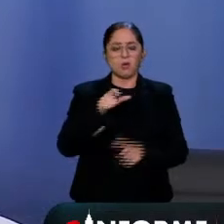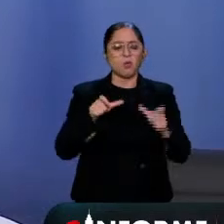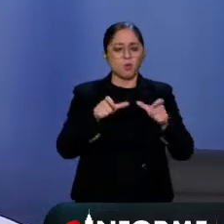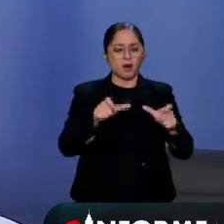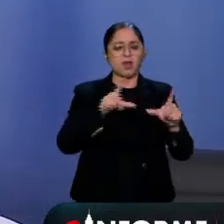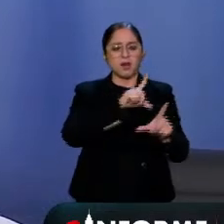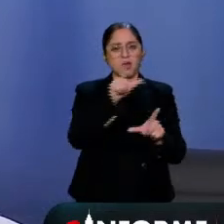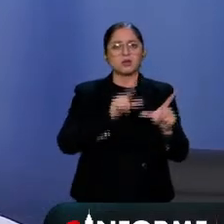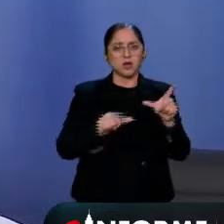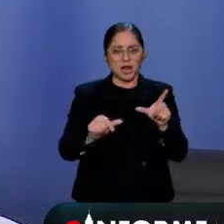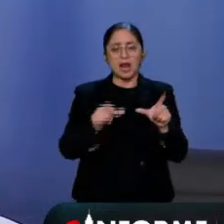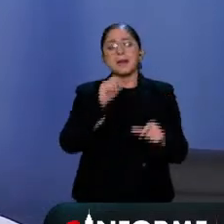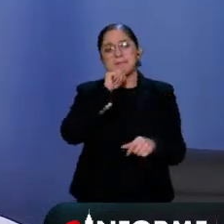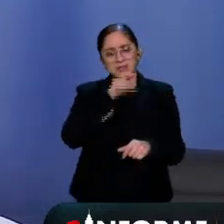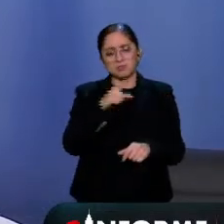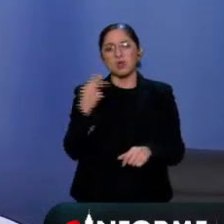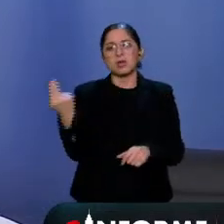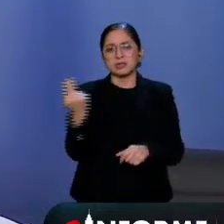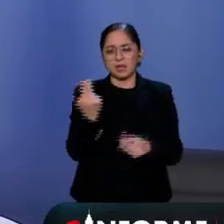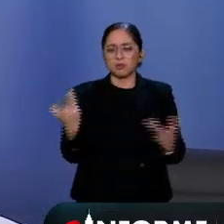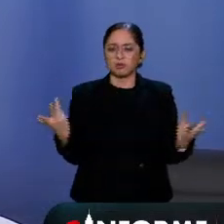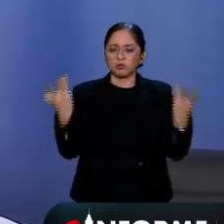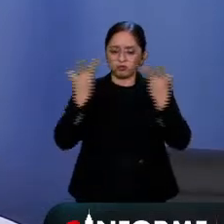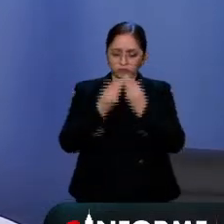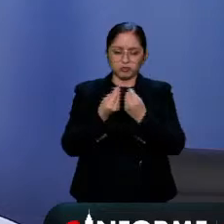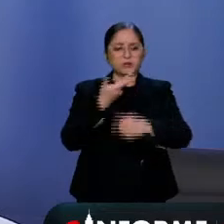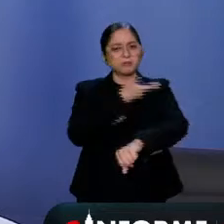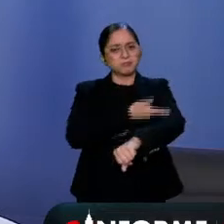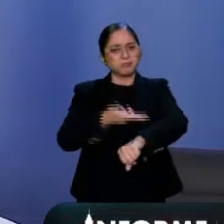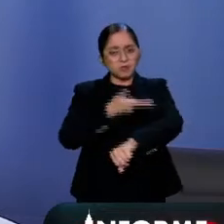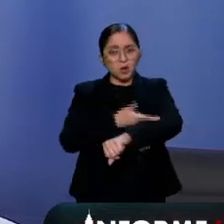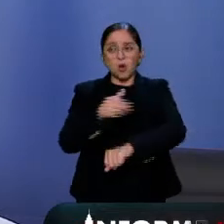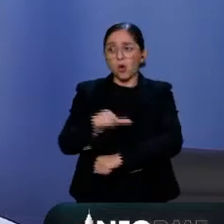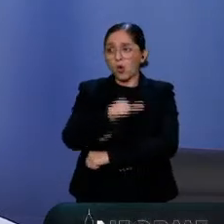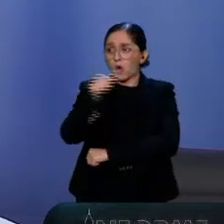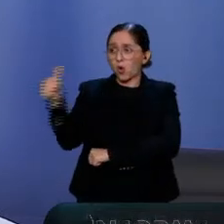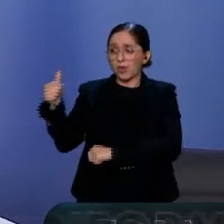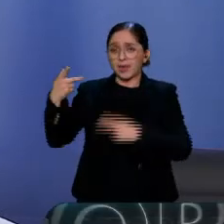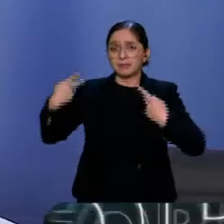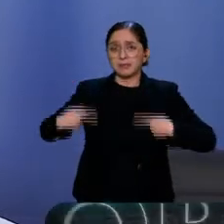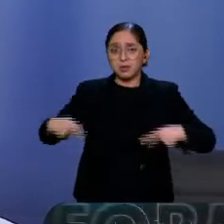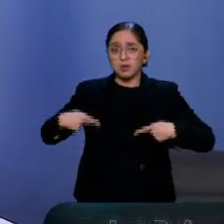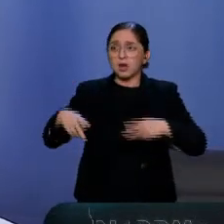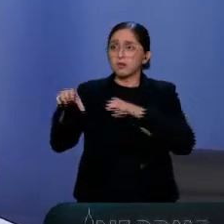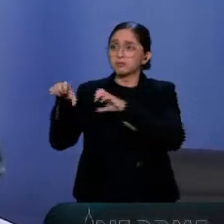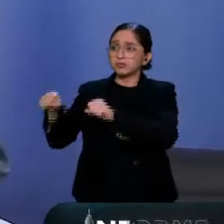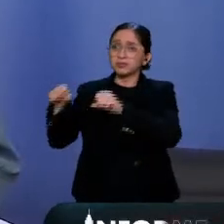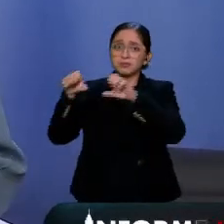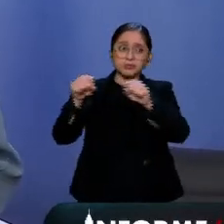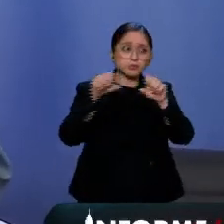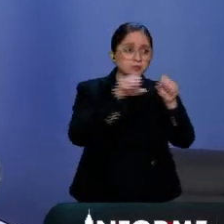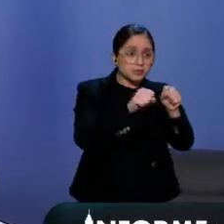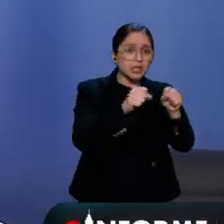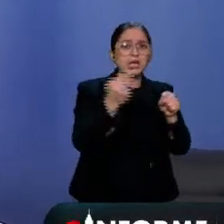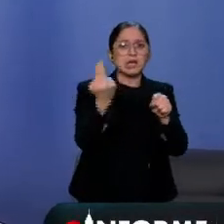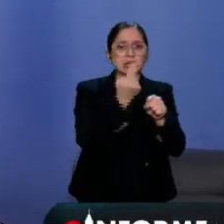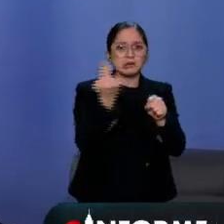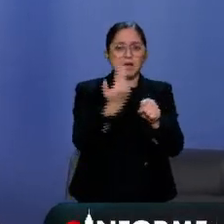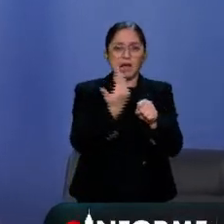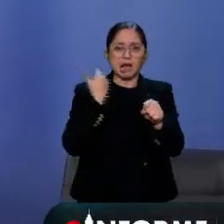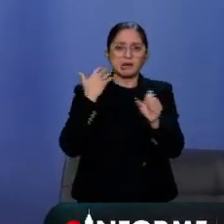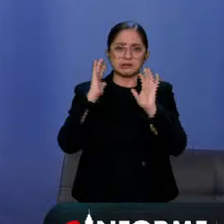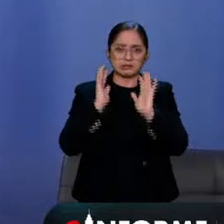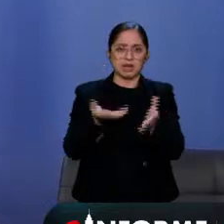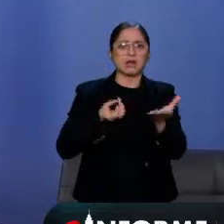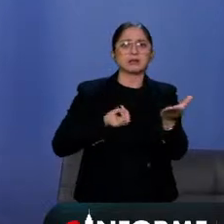Ciudadana contribuya a agilizar los procesos de liberación de detenidos que por diversas razones deberían encontrarse ya en libertad. Sobre estos temas